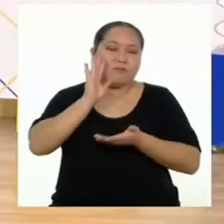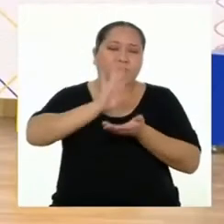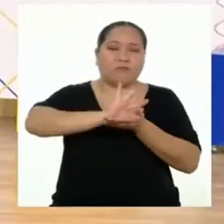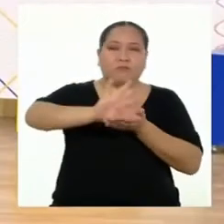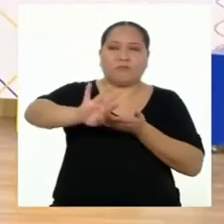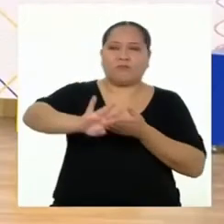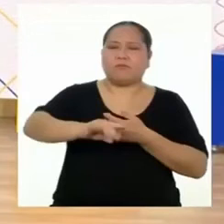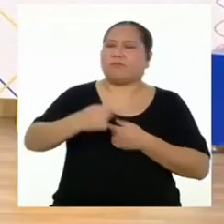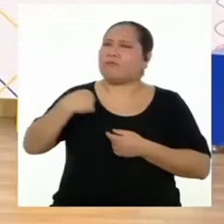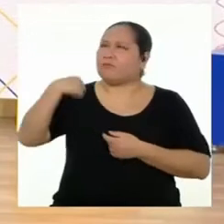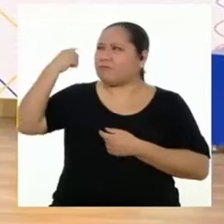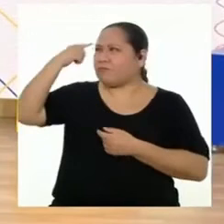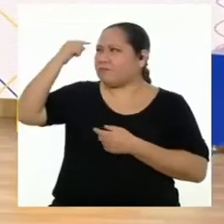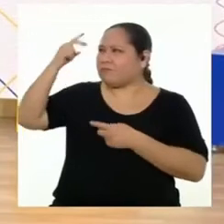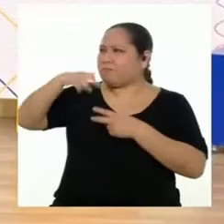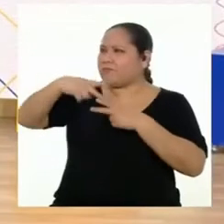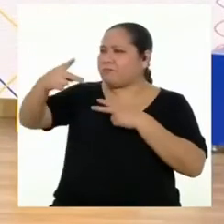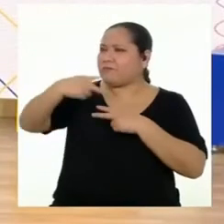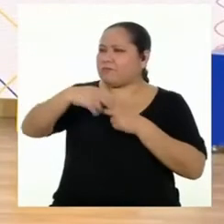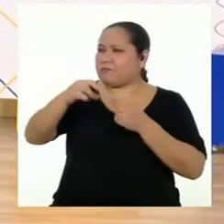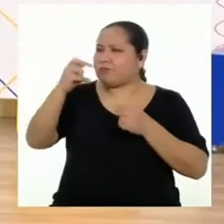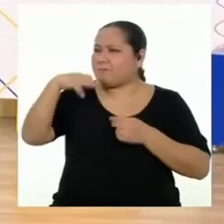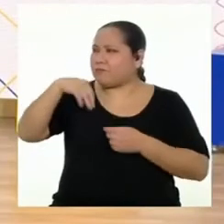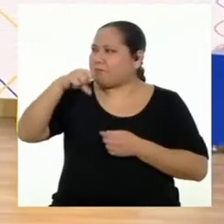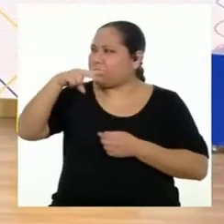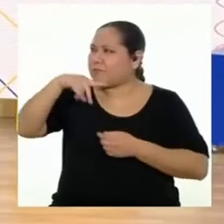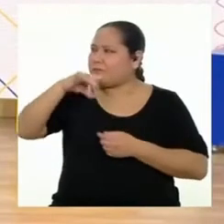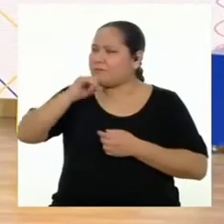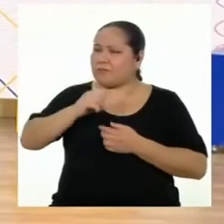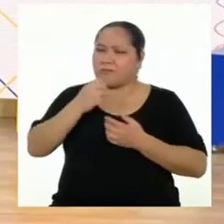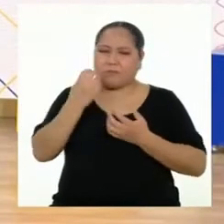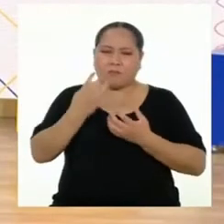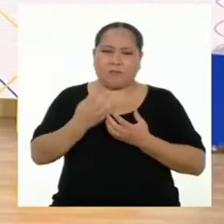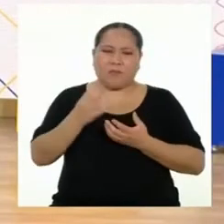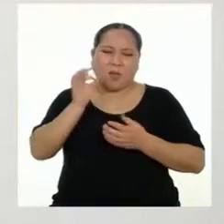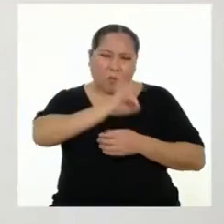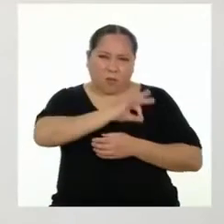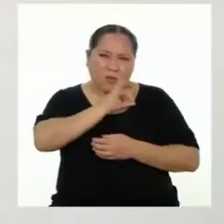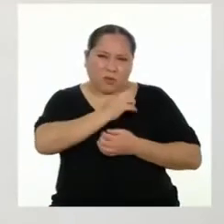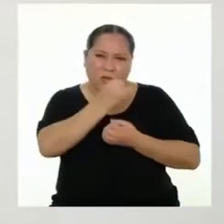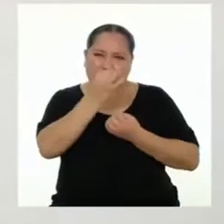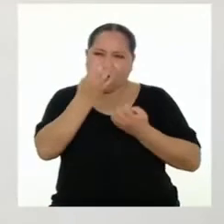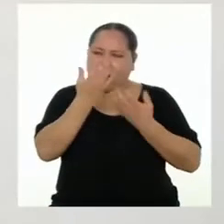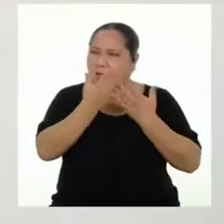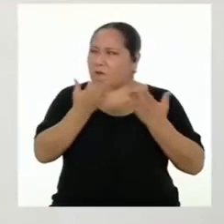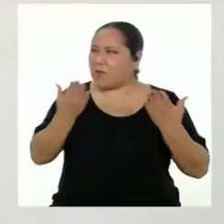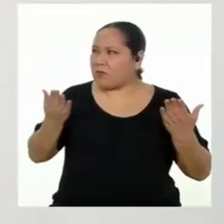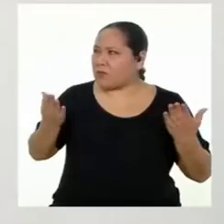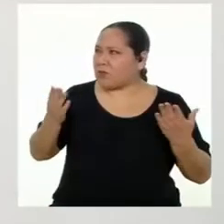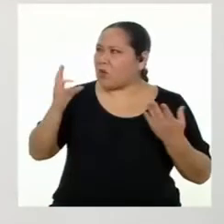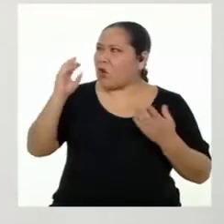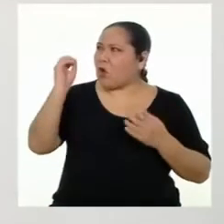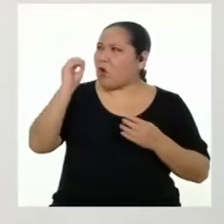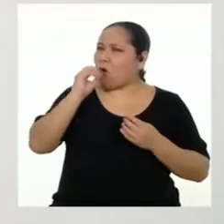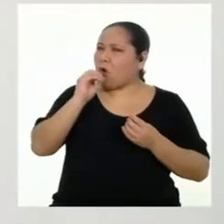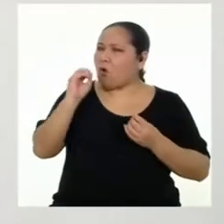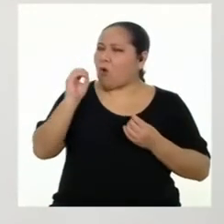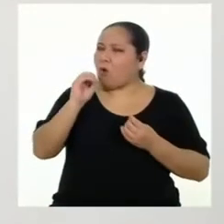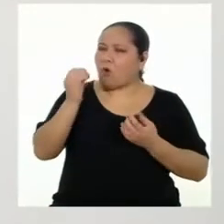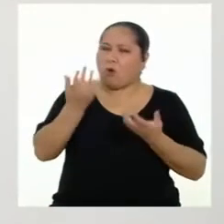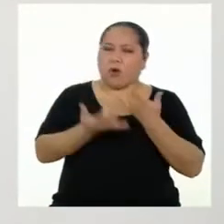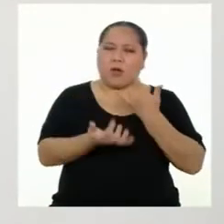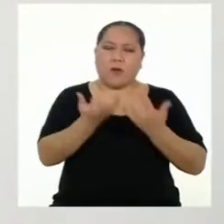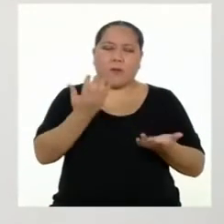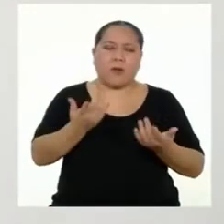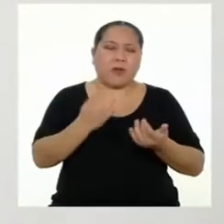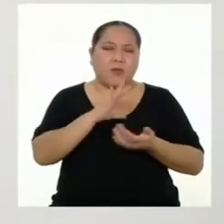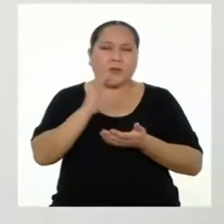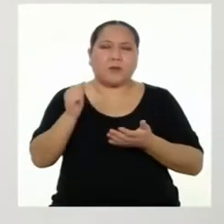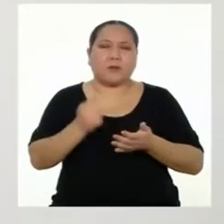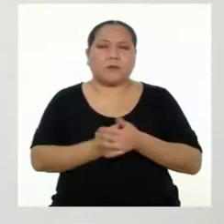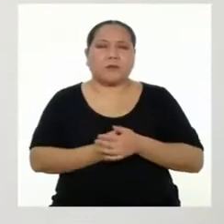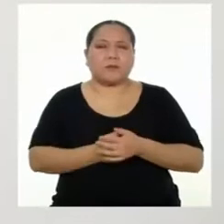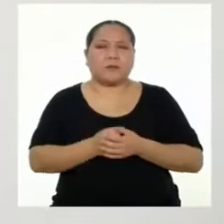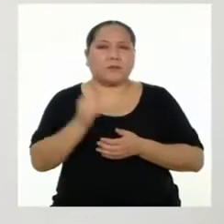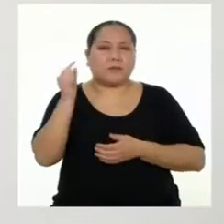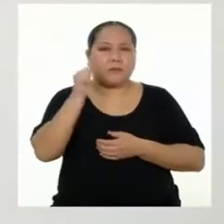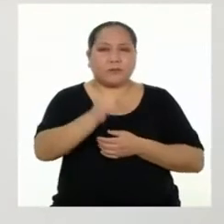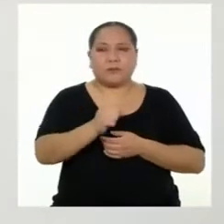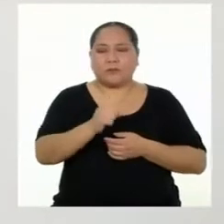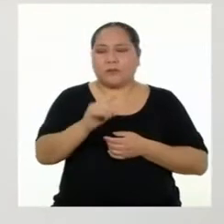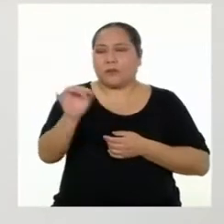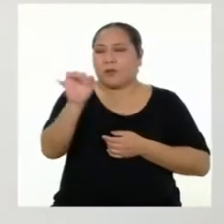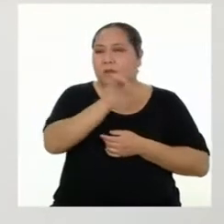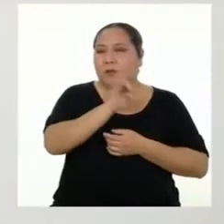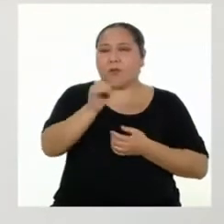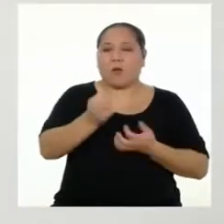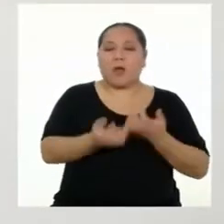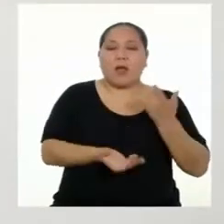pregunto si los vecinos de Manuel aprovecharán algunos residuos o lo quemarán todo. Es una buena pregunta. Yo tengo otra. ¿Tendrá el